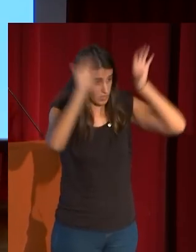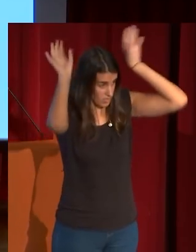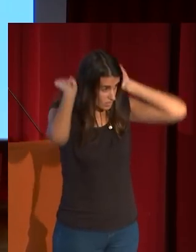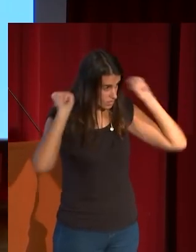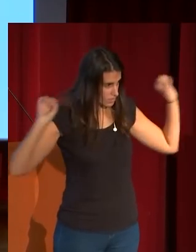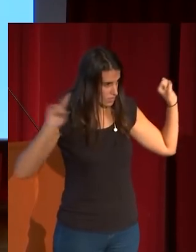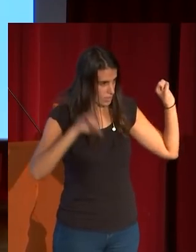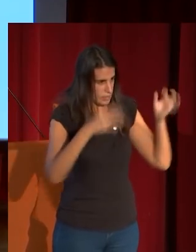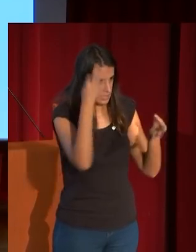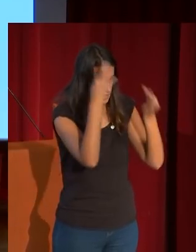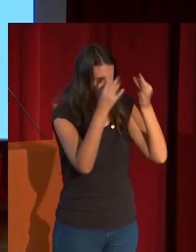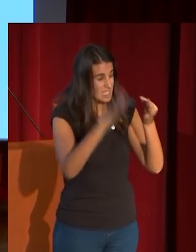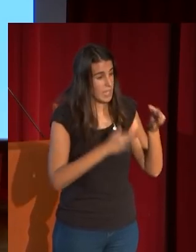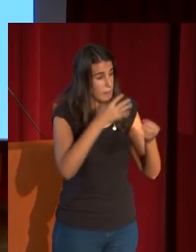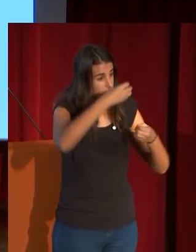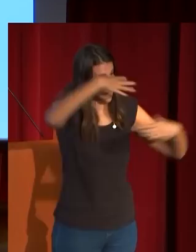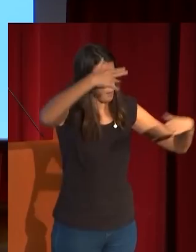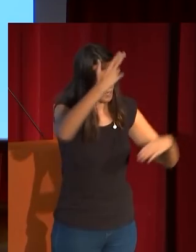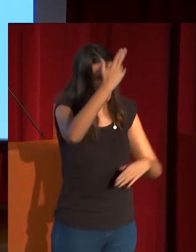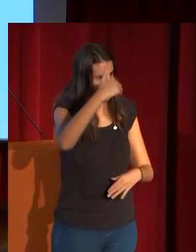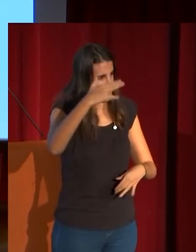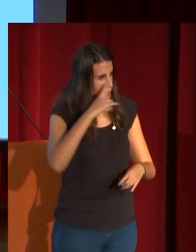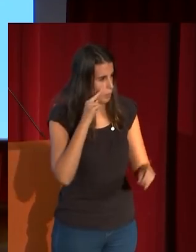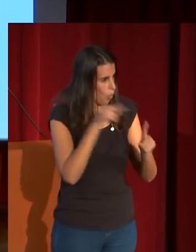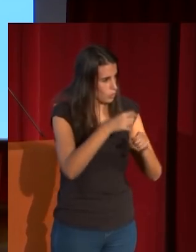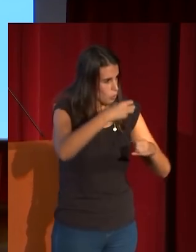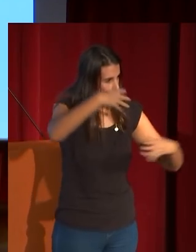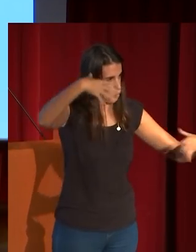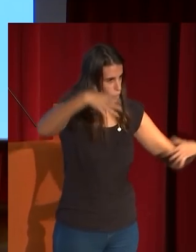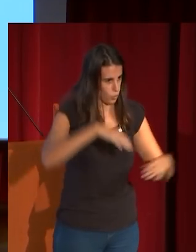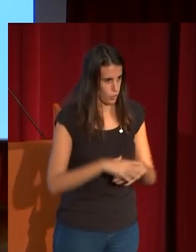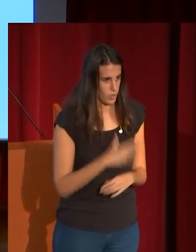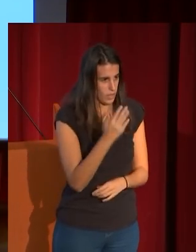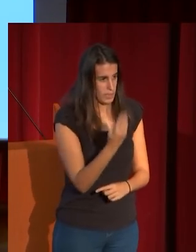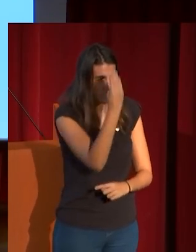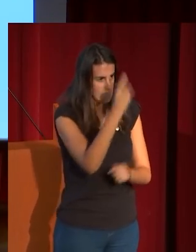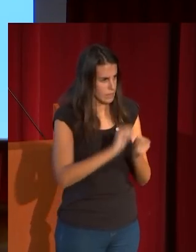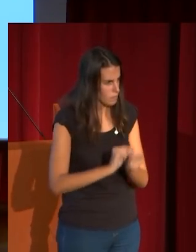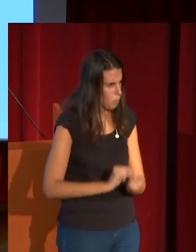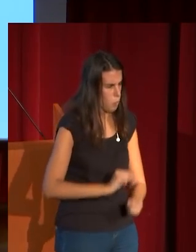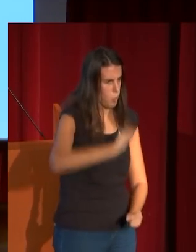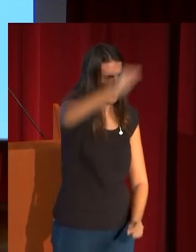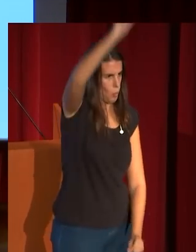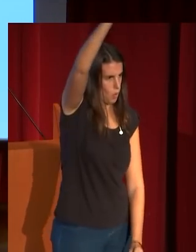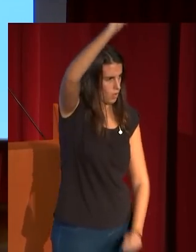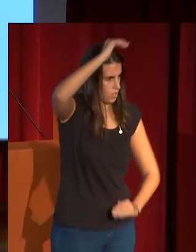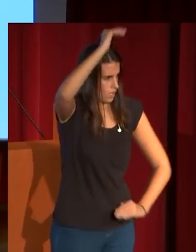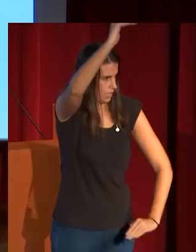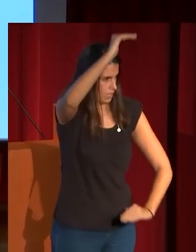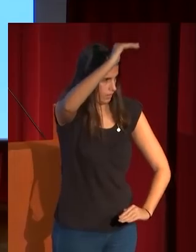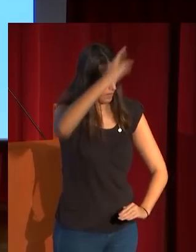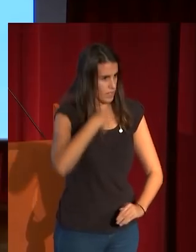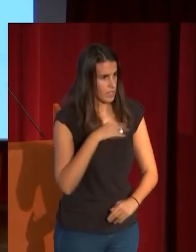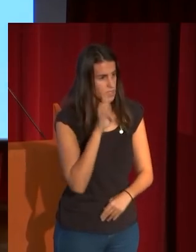contribuyen a la riqueza de este cuadro tan sumamente frontal y de gran tamaño que estuvo en la colección Murrieta y que ha